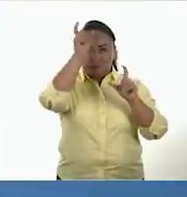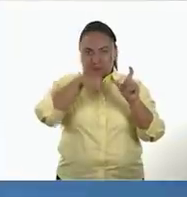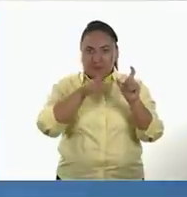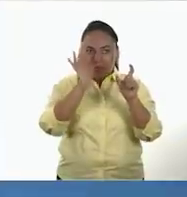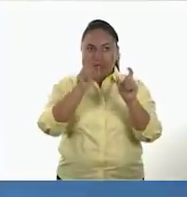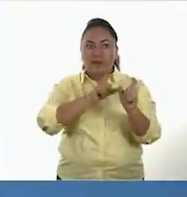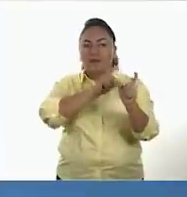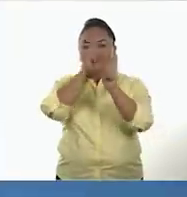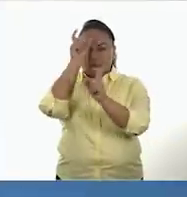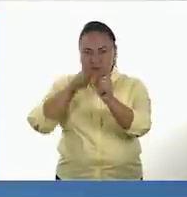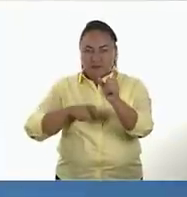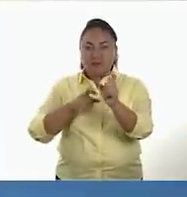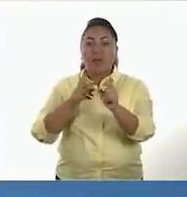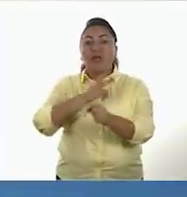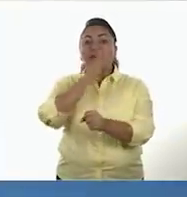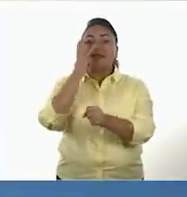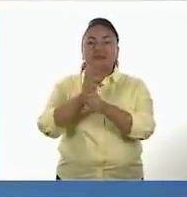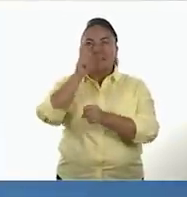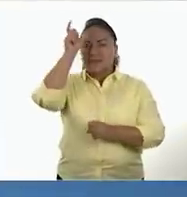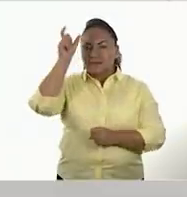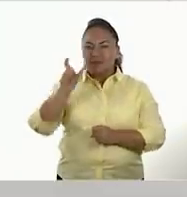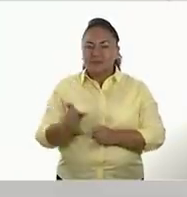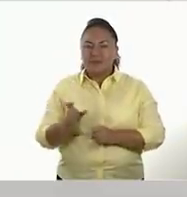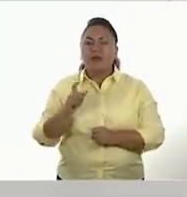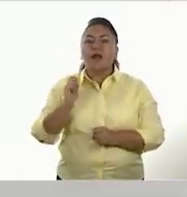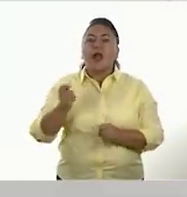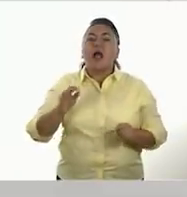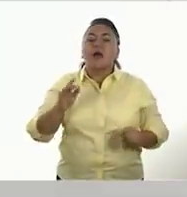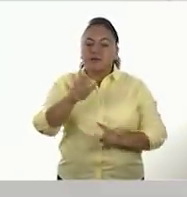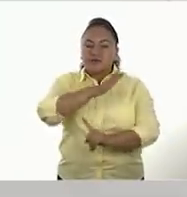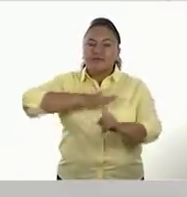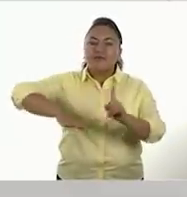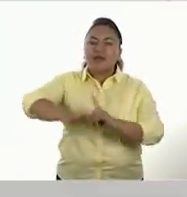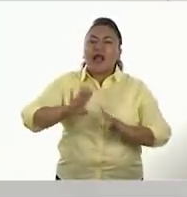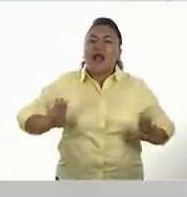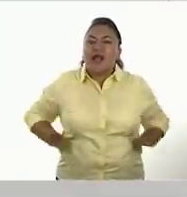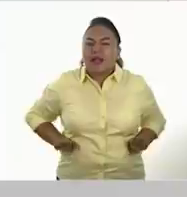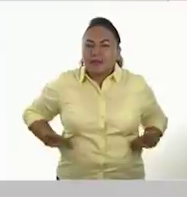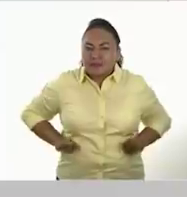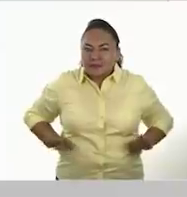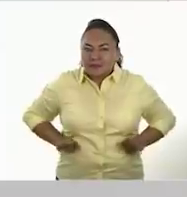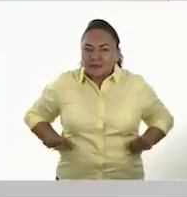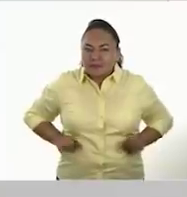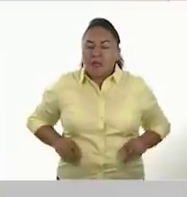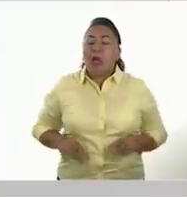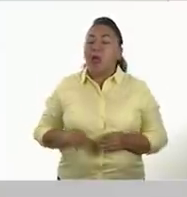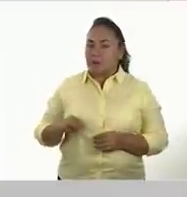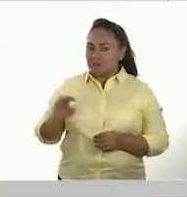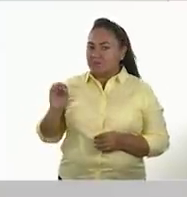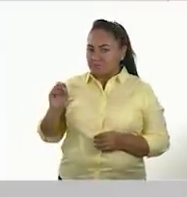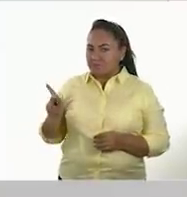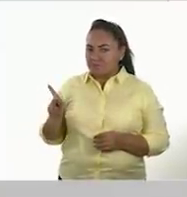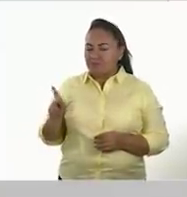Ajá. ...aspecto del entorno. ¿De acuerdo? Y entonces, por ejemplo,